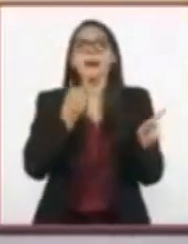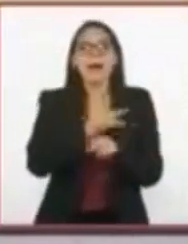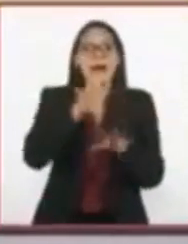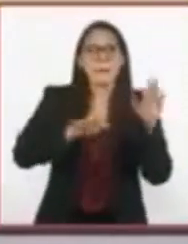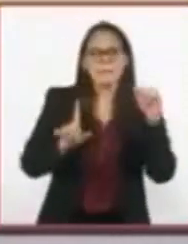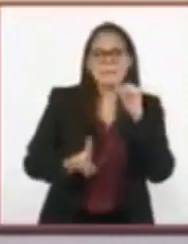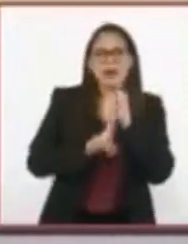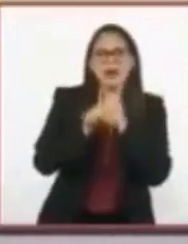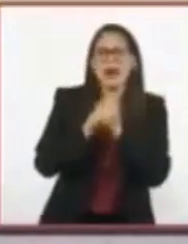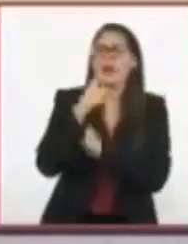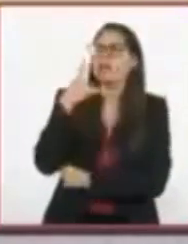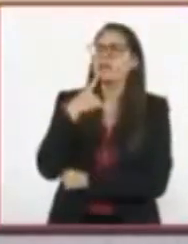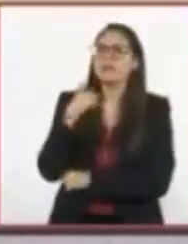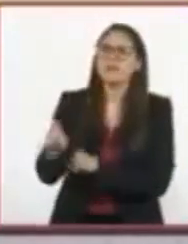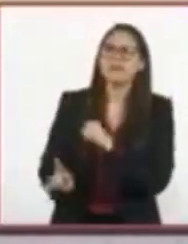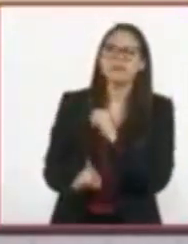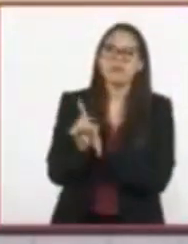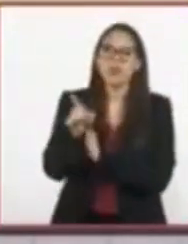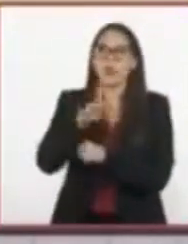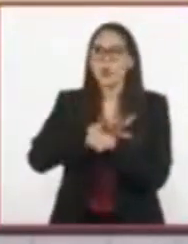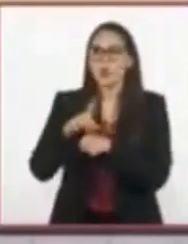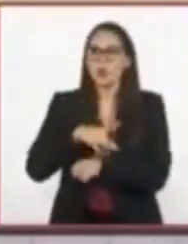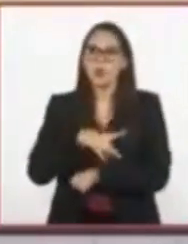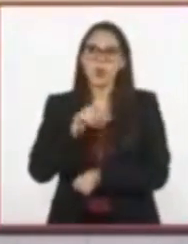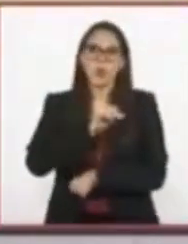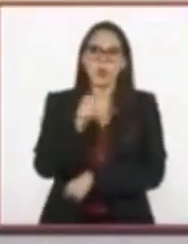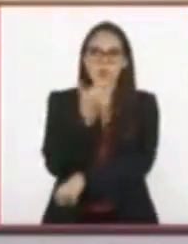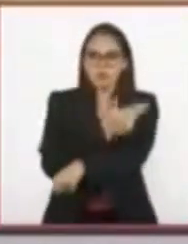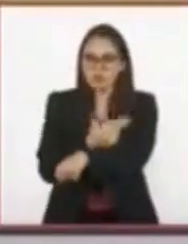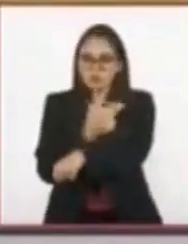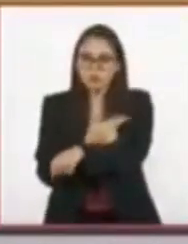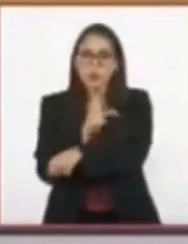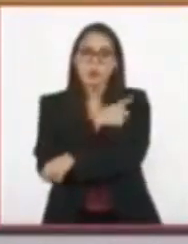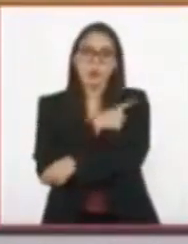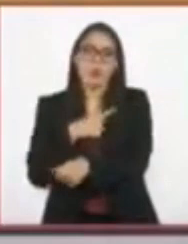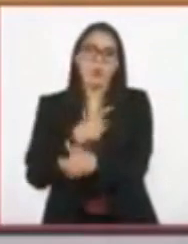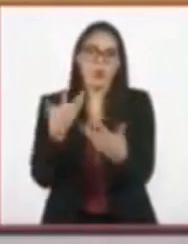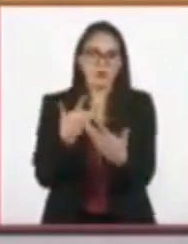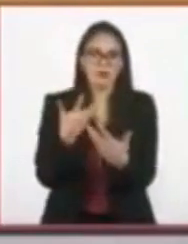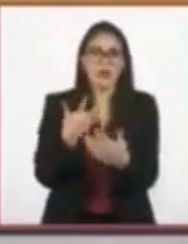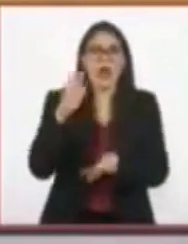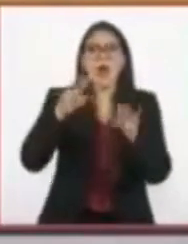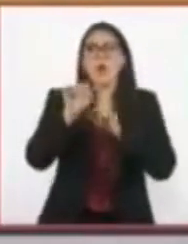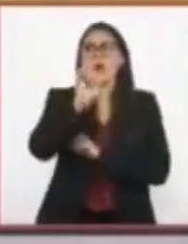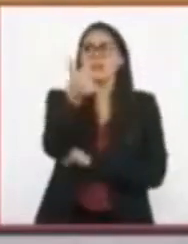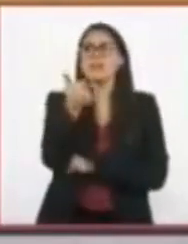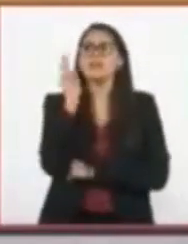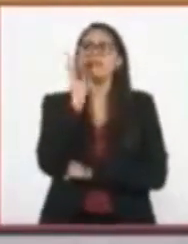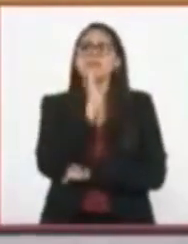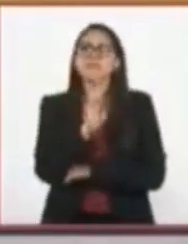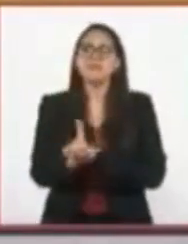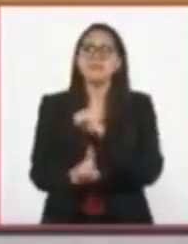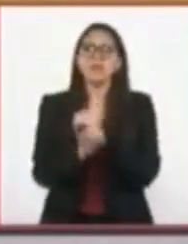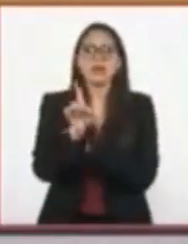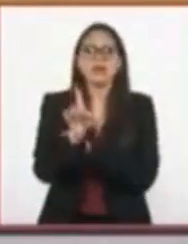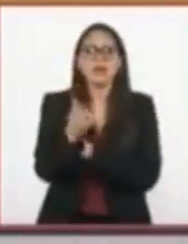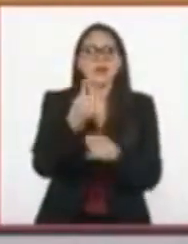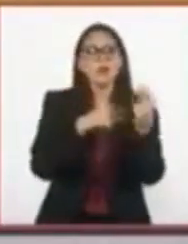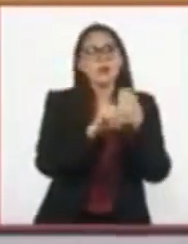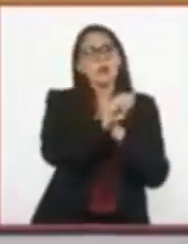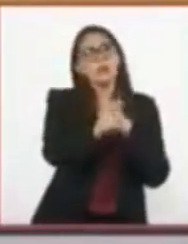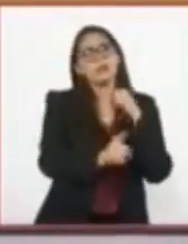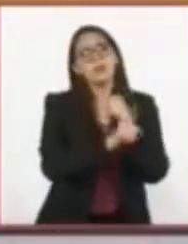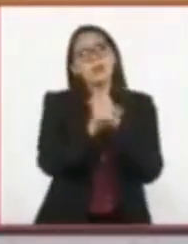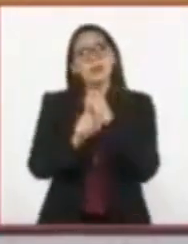personajes y las decisiones que tomarán para solucionarlos. Y a veces, una mala decisión podría desencadenar más retos a